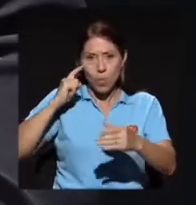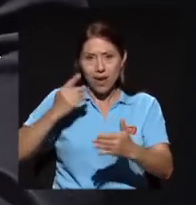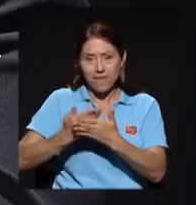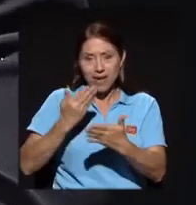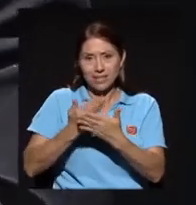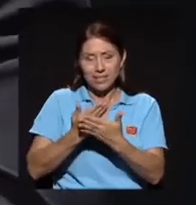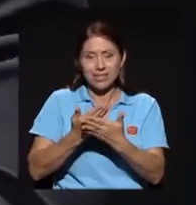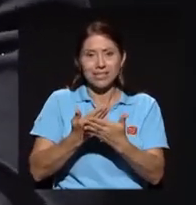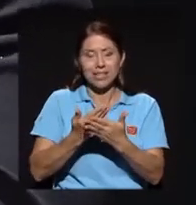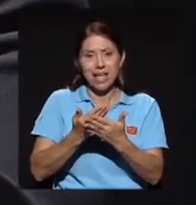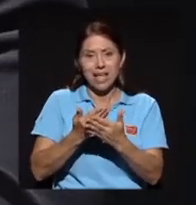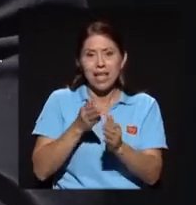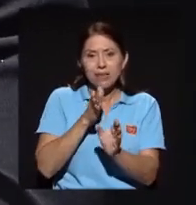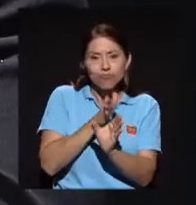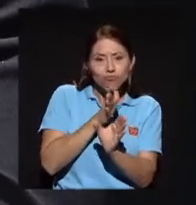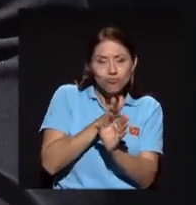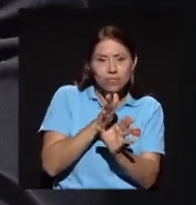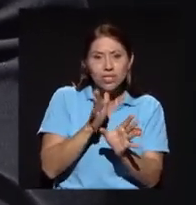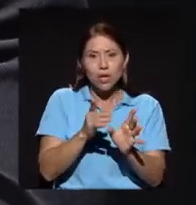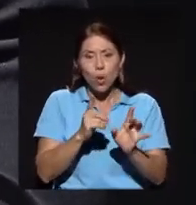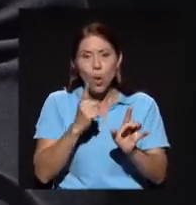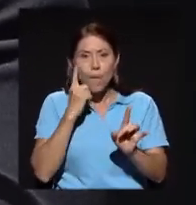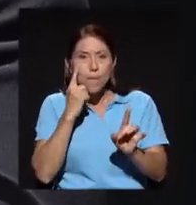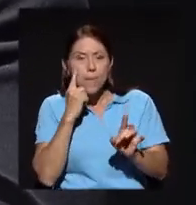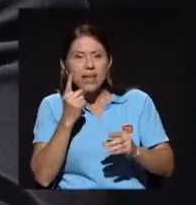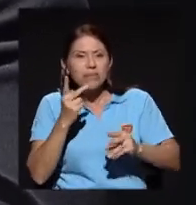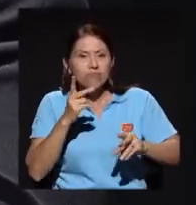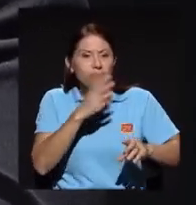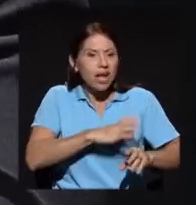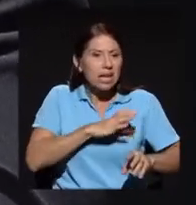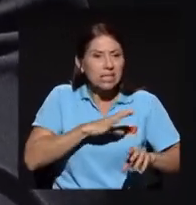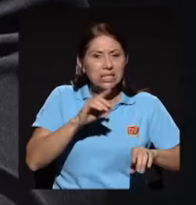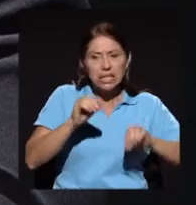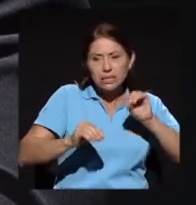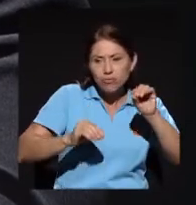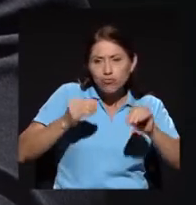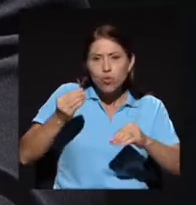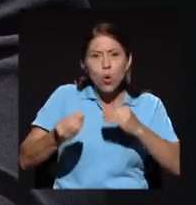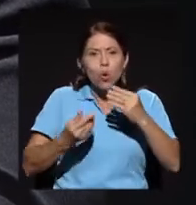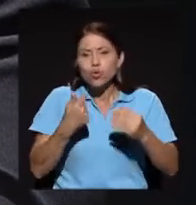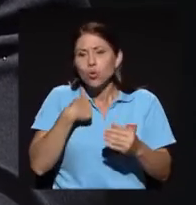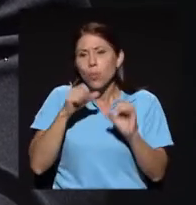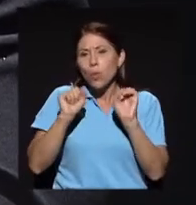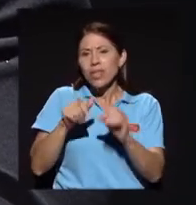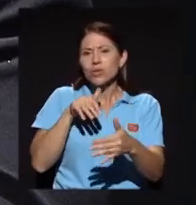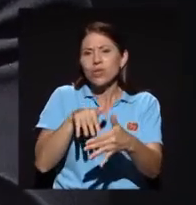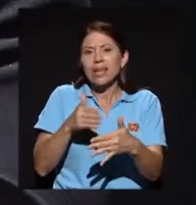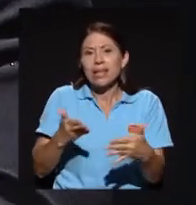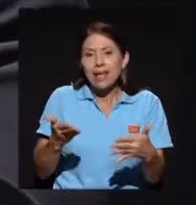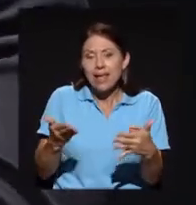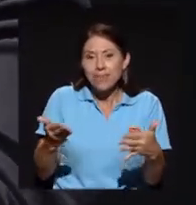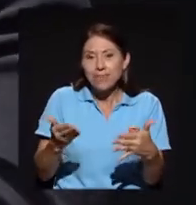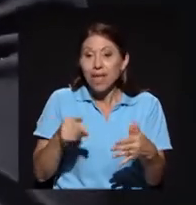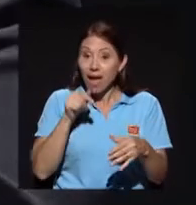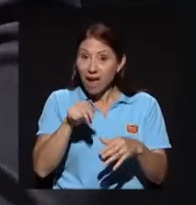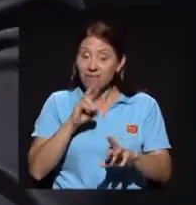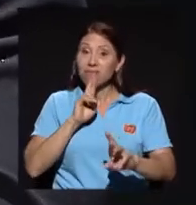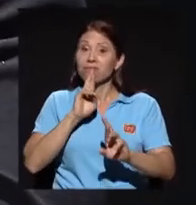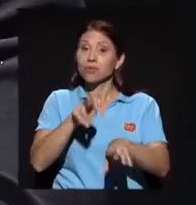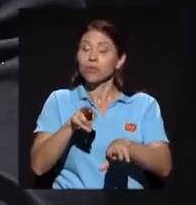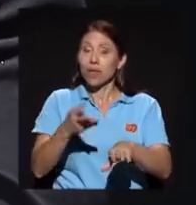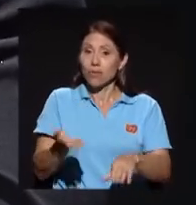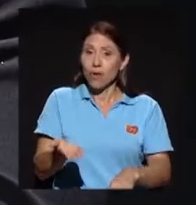ubicarme bien en qué podía estudiar. Y, bueno, me salió en esas pruebas muy alto,